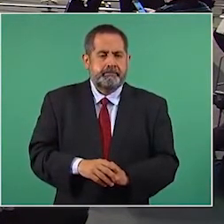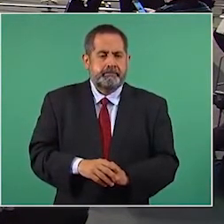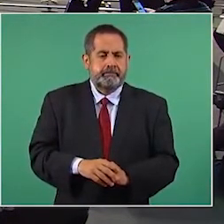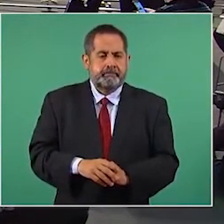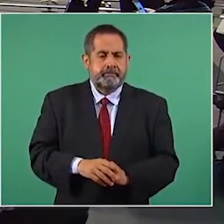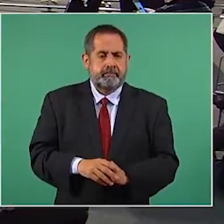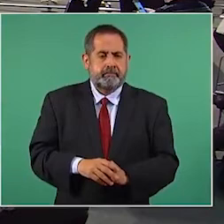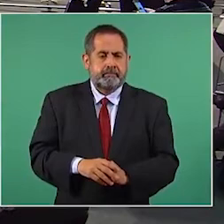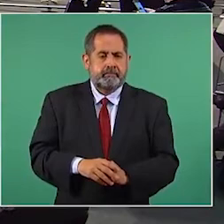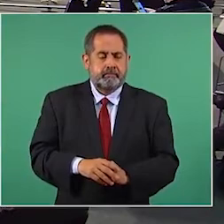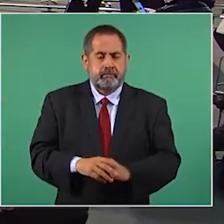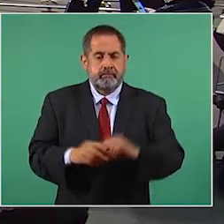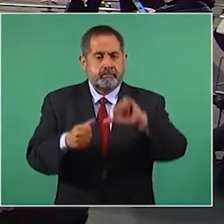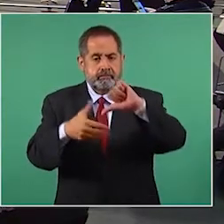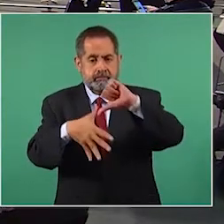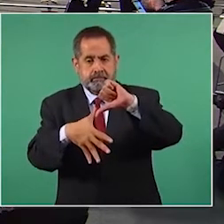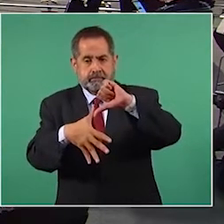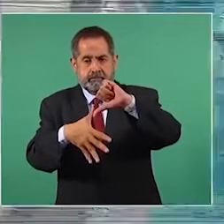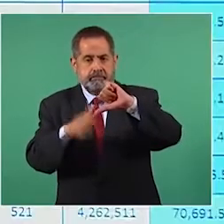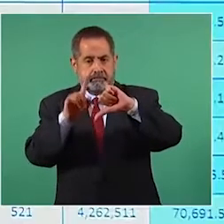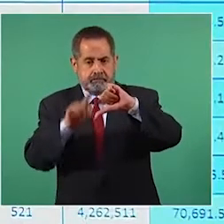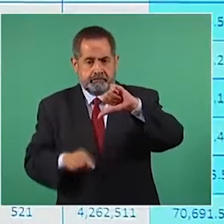De América Latina.